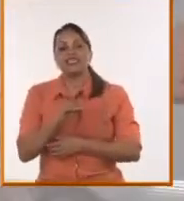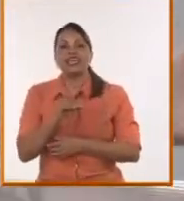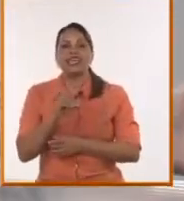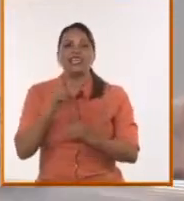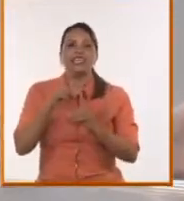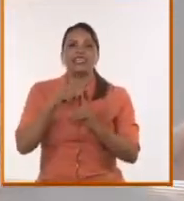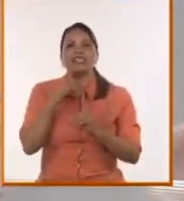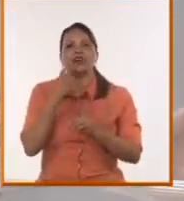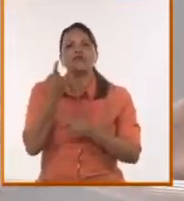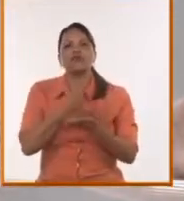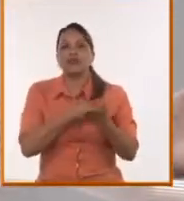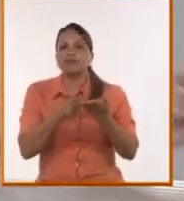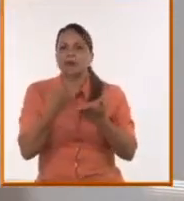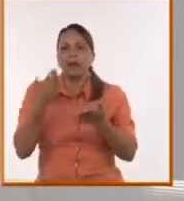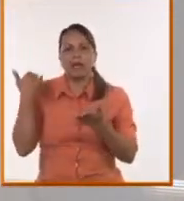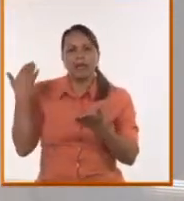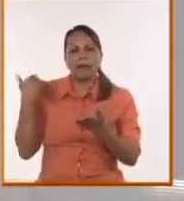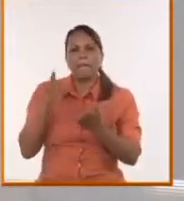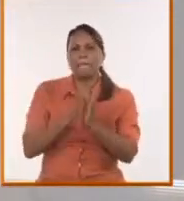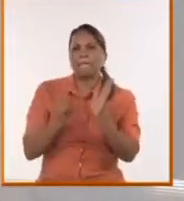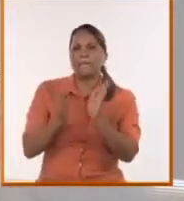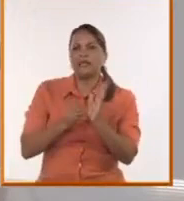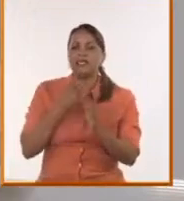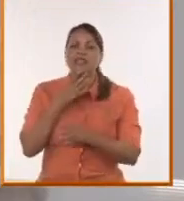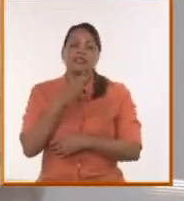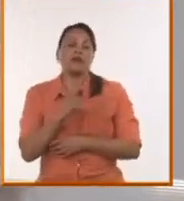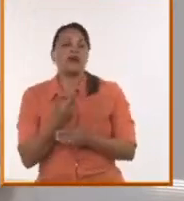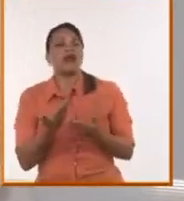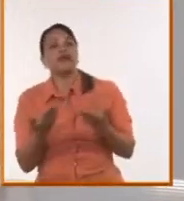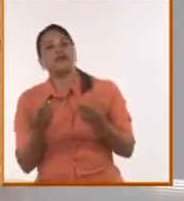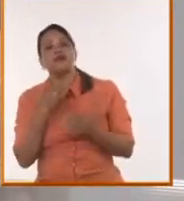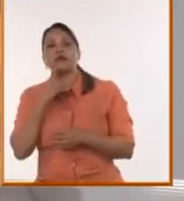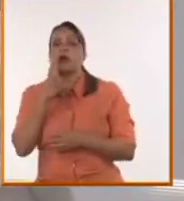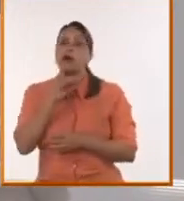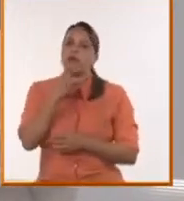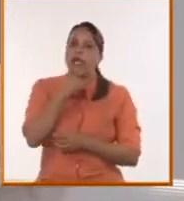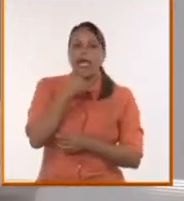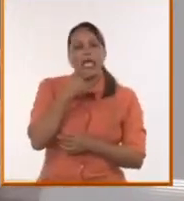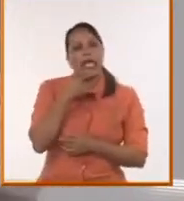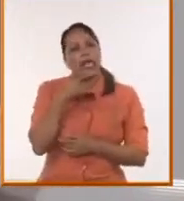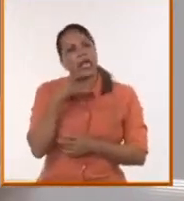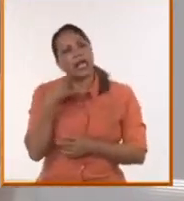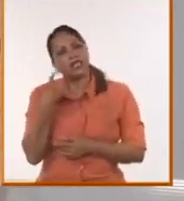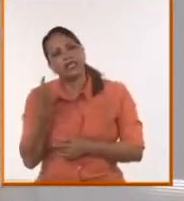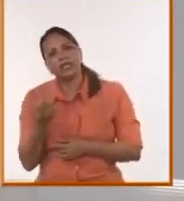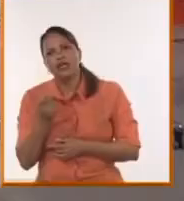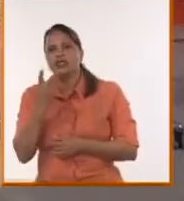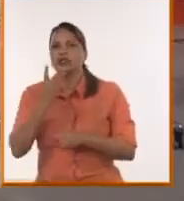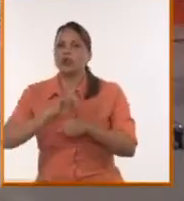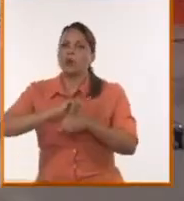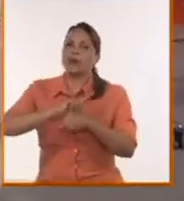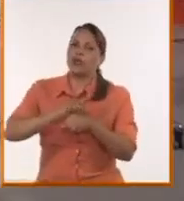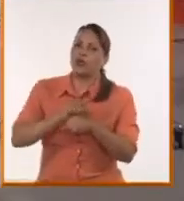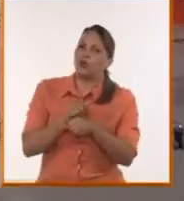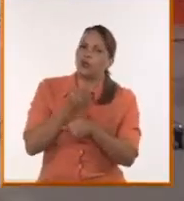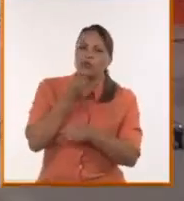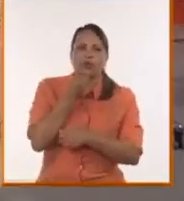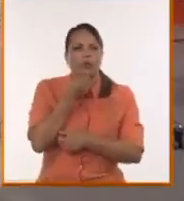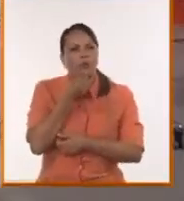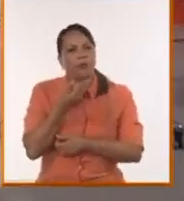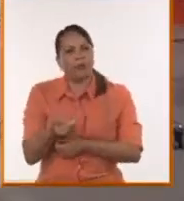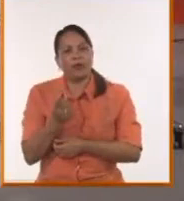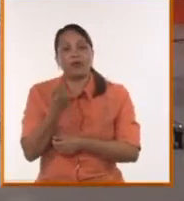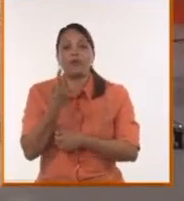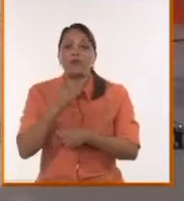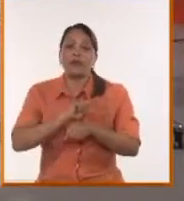hace unas semanas, unos meses, acaba de decir, bueno, es que yo hablo muy lento, no me da para dos minutos, para un minuto, en un minuto no me